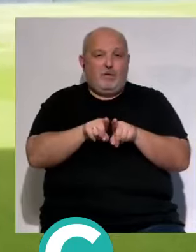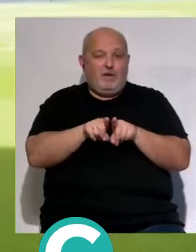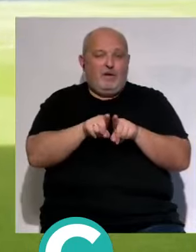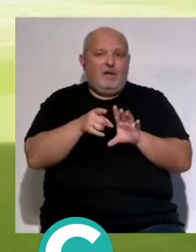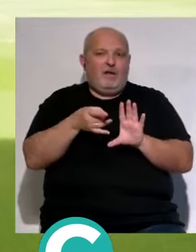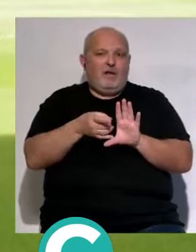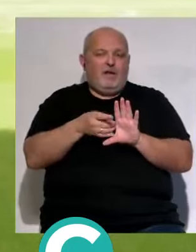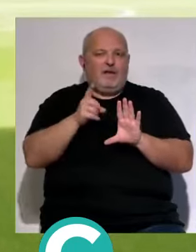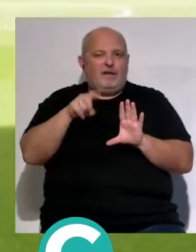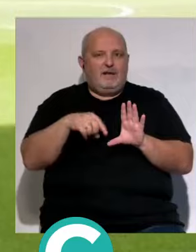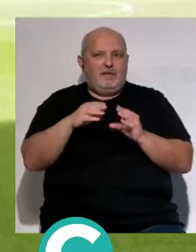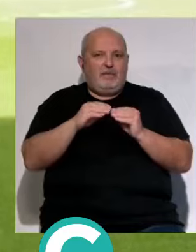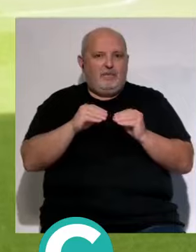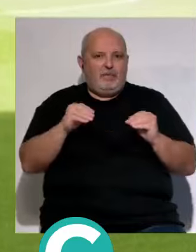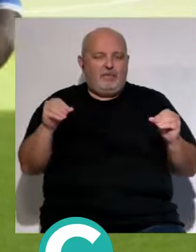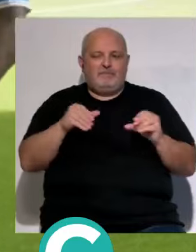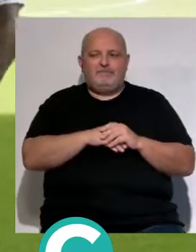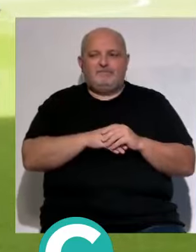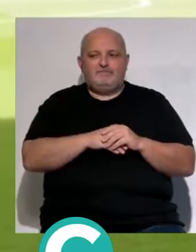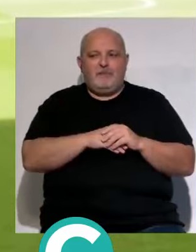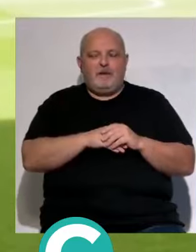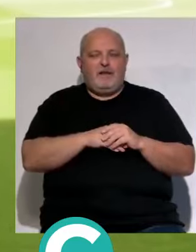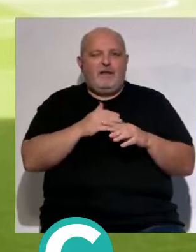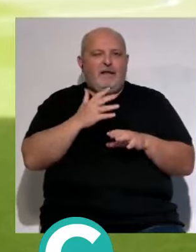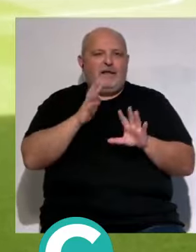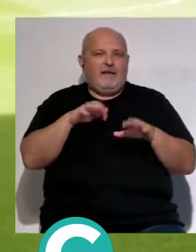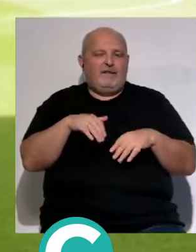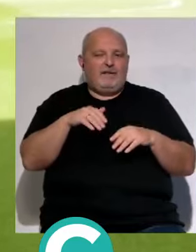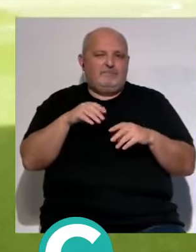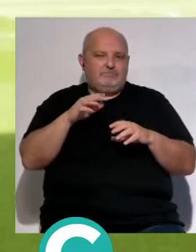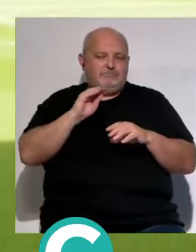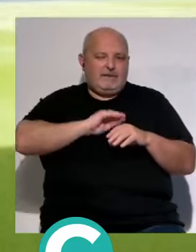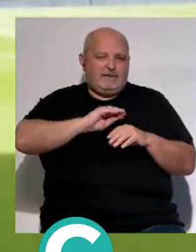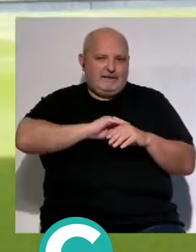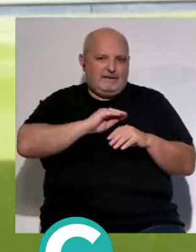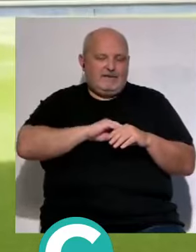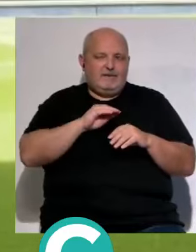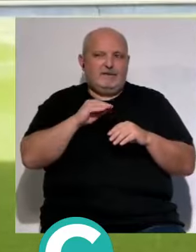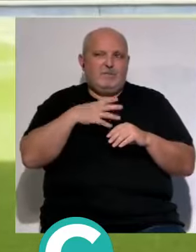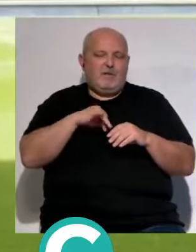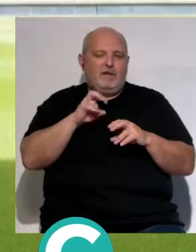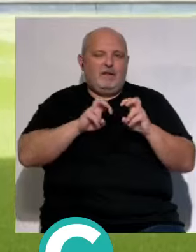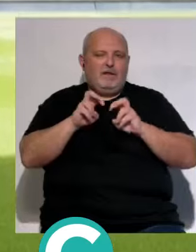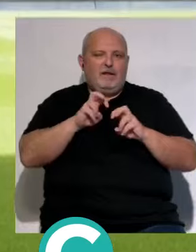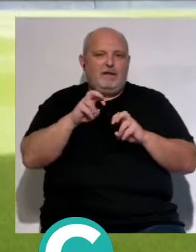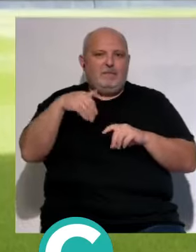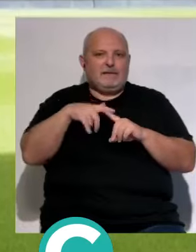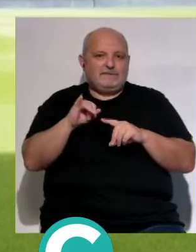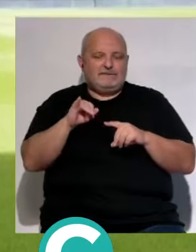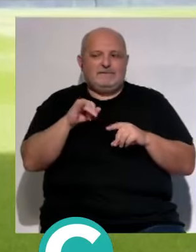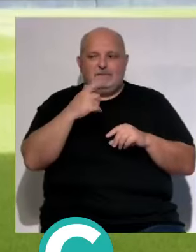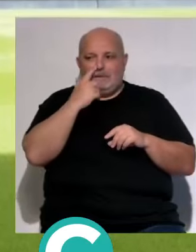de su calidad pero también se ha ido diluyendo pero es que jugar en el Cádiz de delantero tiene que ser un suplice claro es que tú puedes pregúntale a Maci Gómez